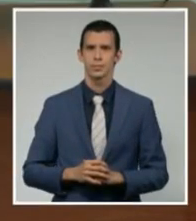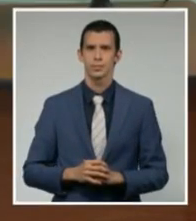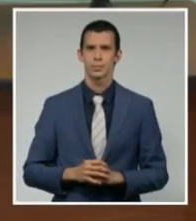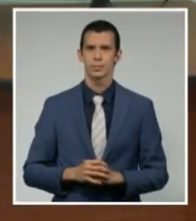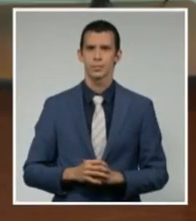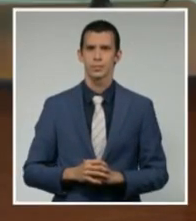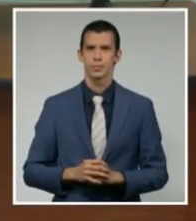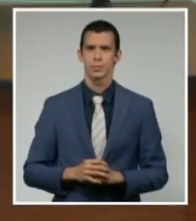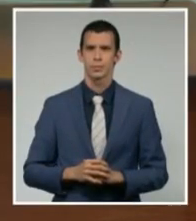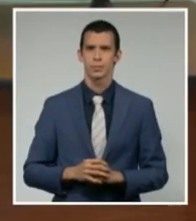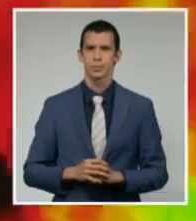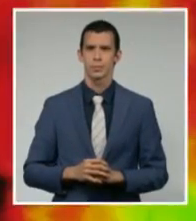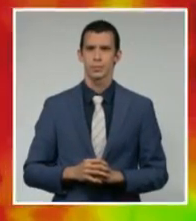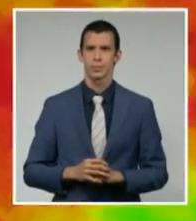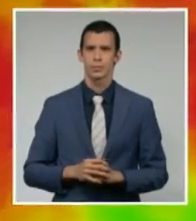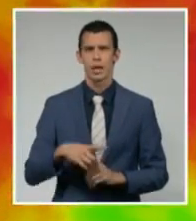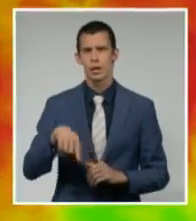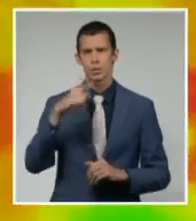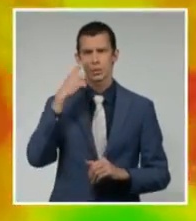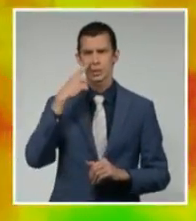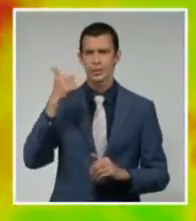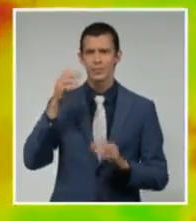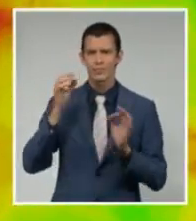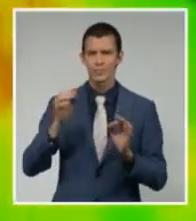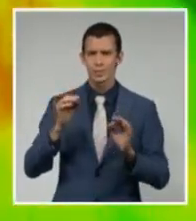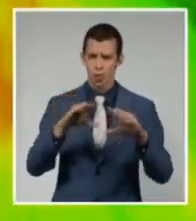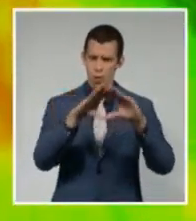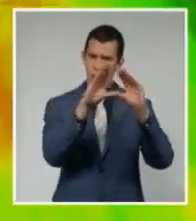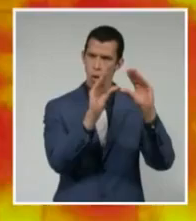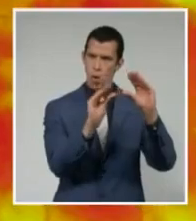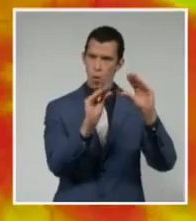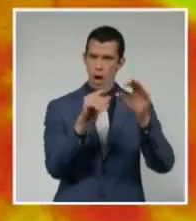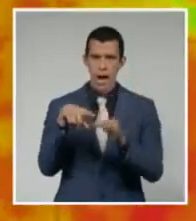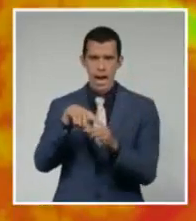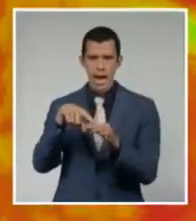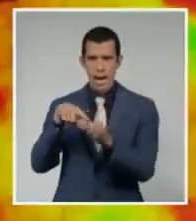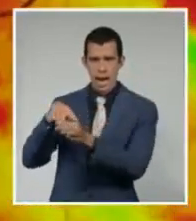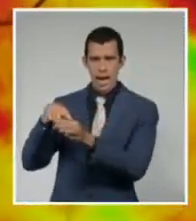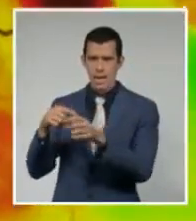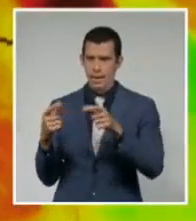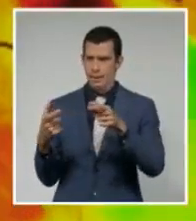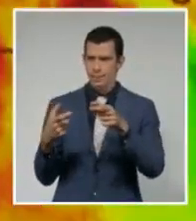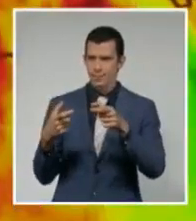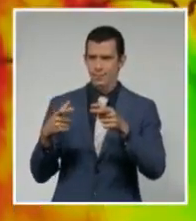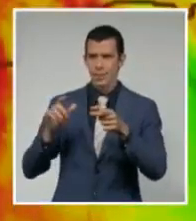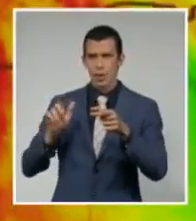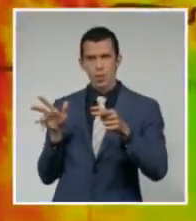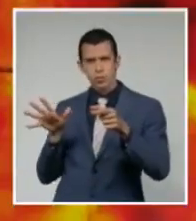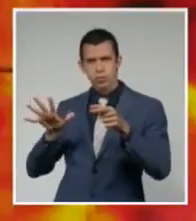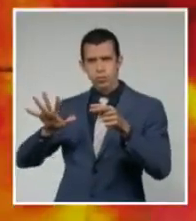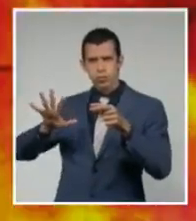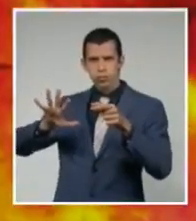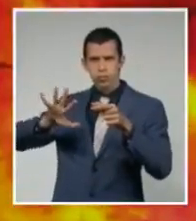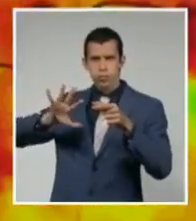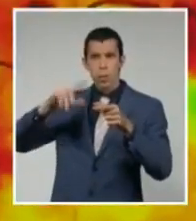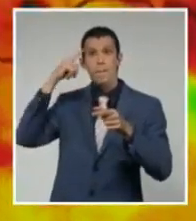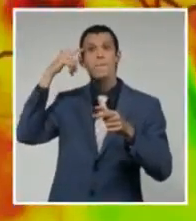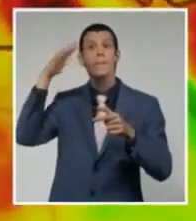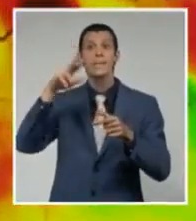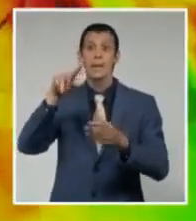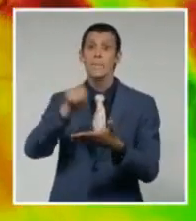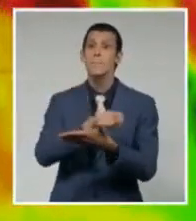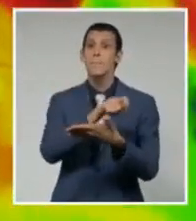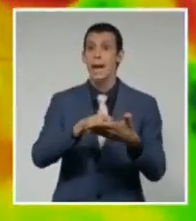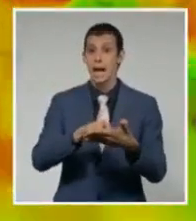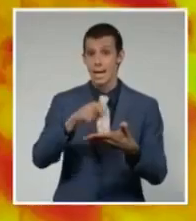el centro de la tormenta tropical Laura esquivó la cadena montañosa que está aquí al norte. Se